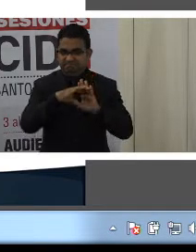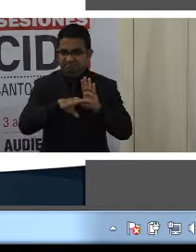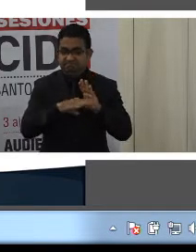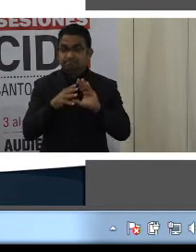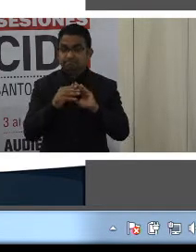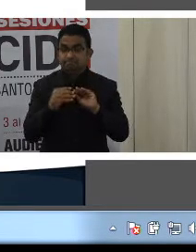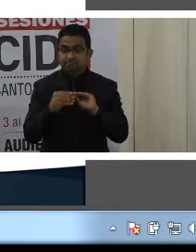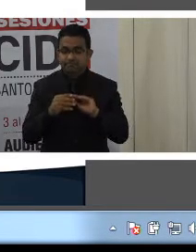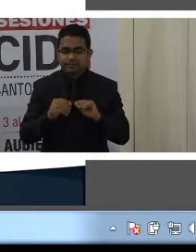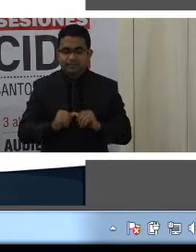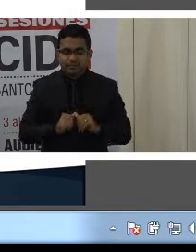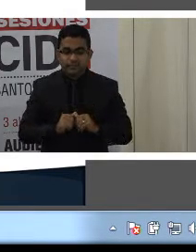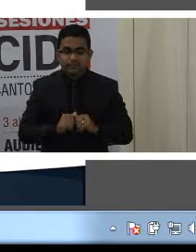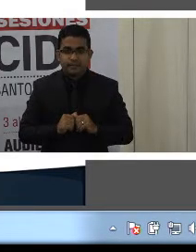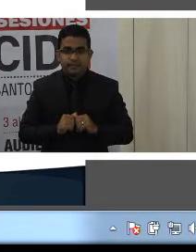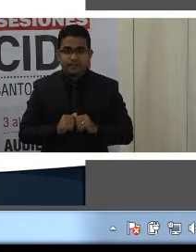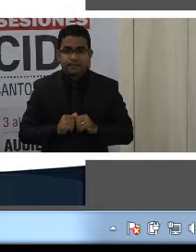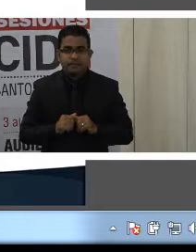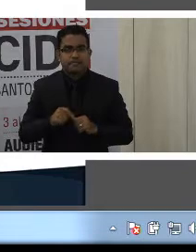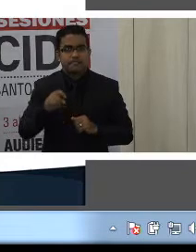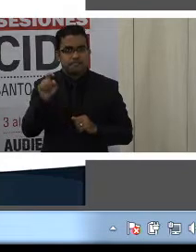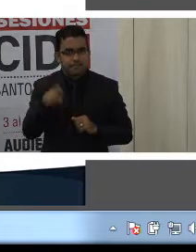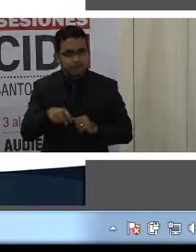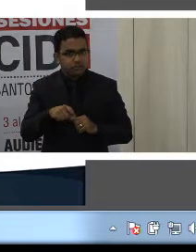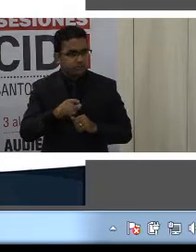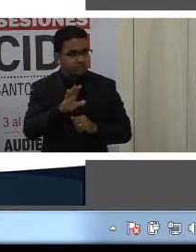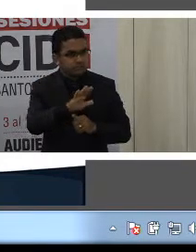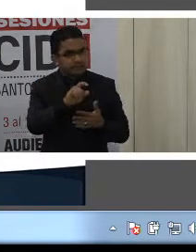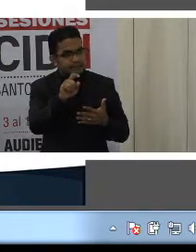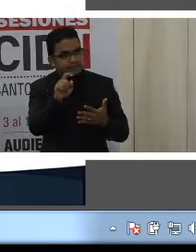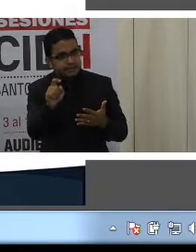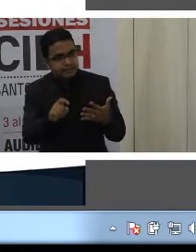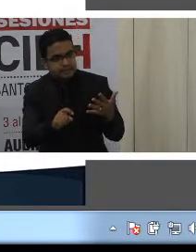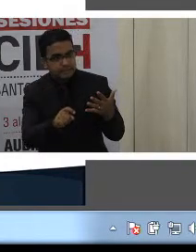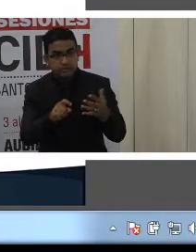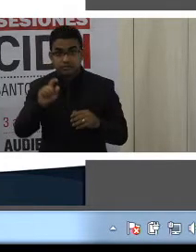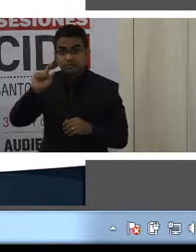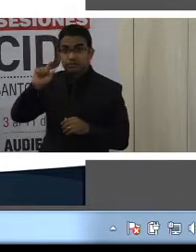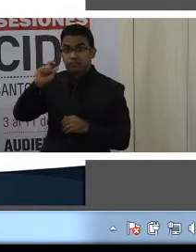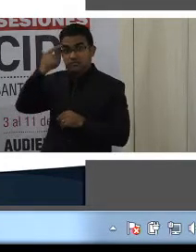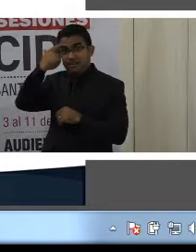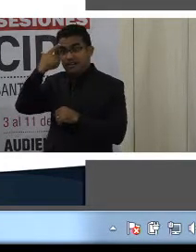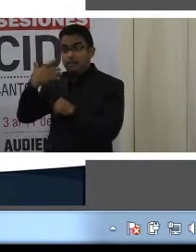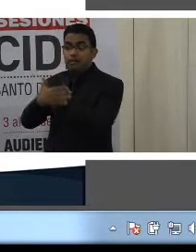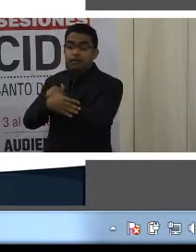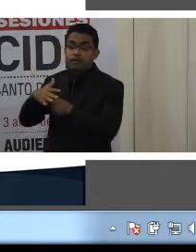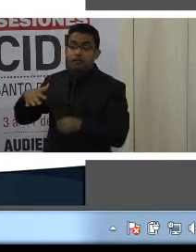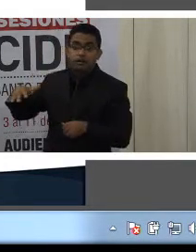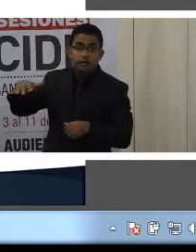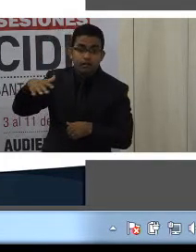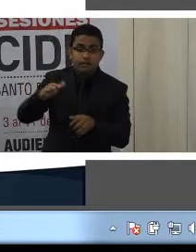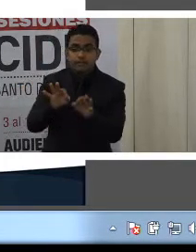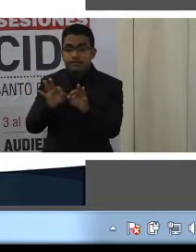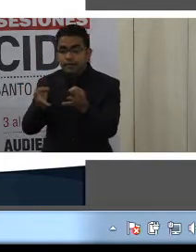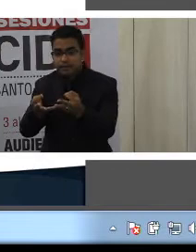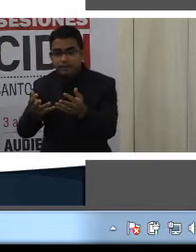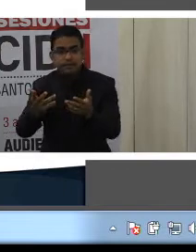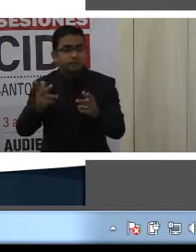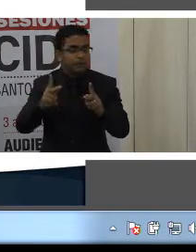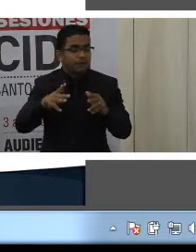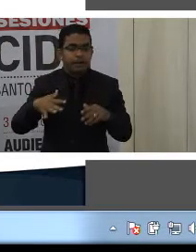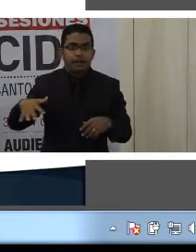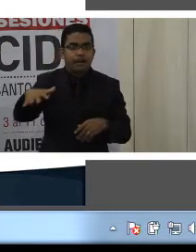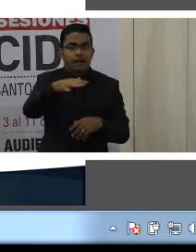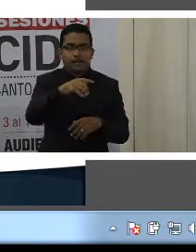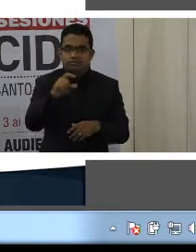se consagra el deber compartido del Estado, la familia y la sociedad en la garantía de los derechos de